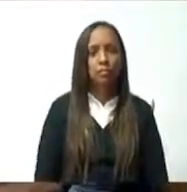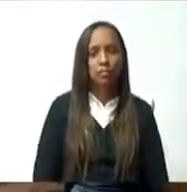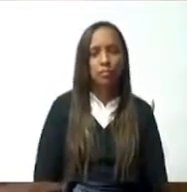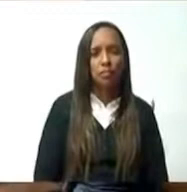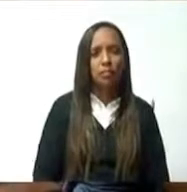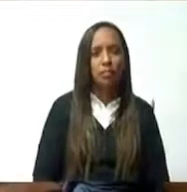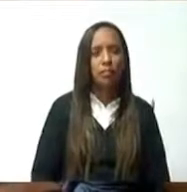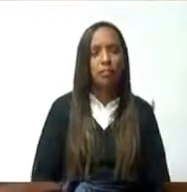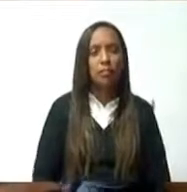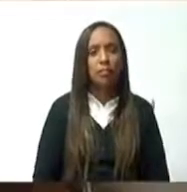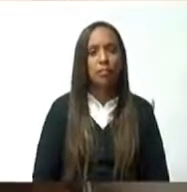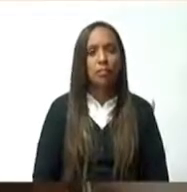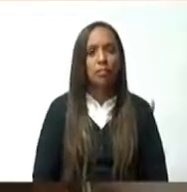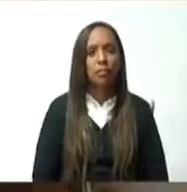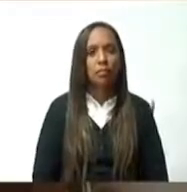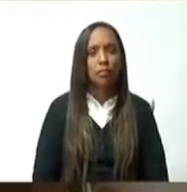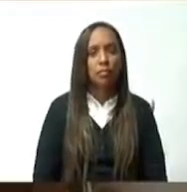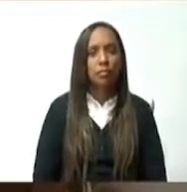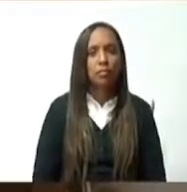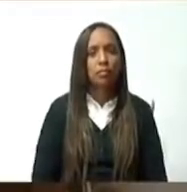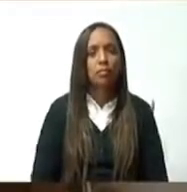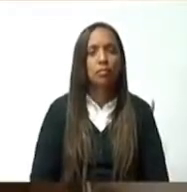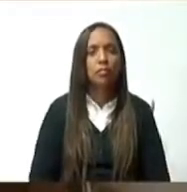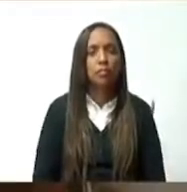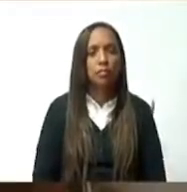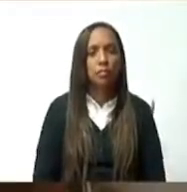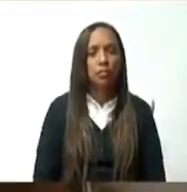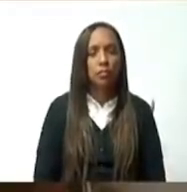Yo no me voy a meter en eso, soy de presidente a presidente.